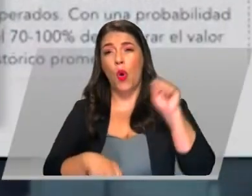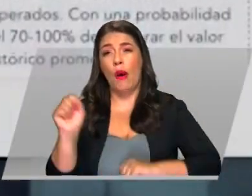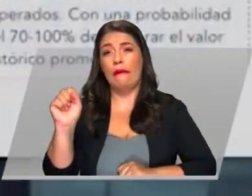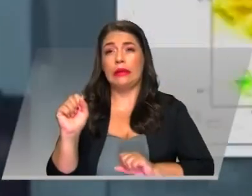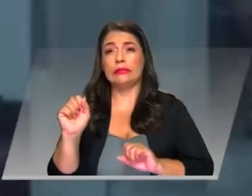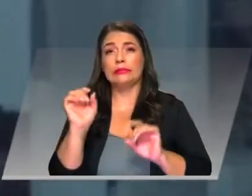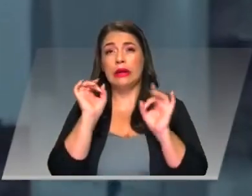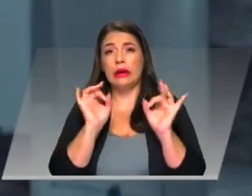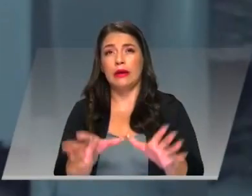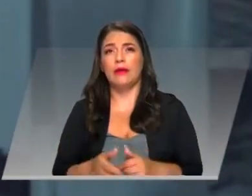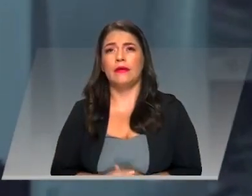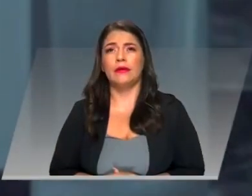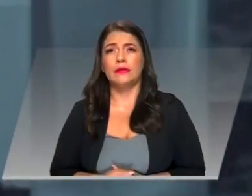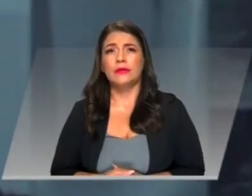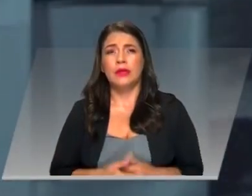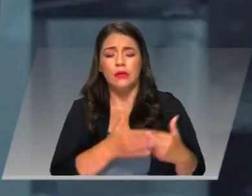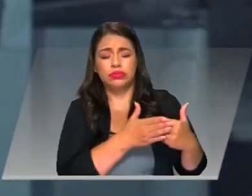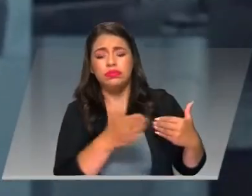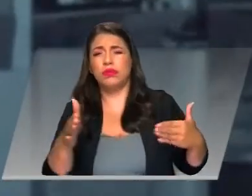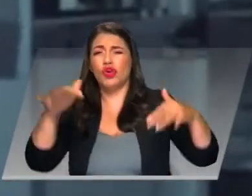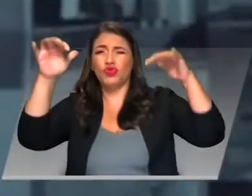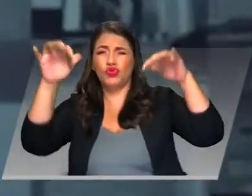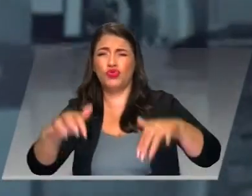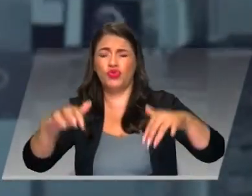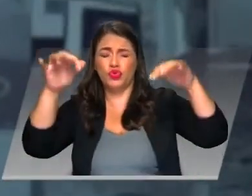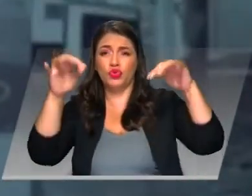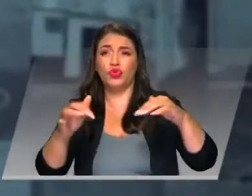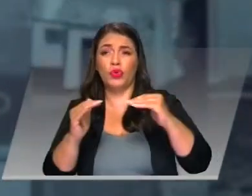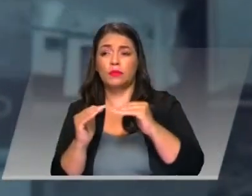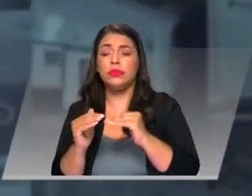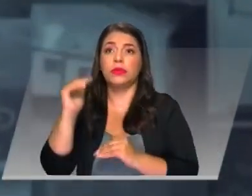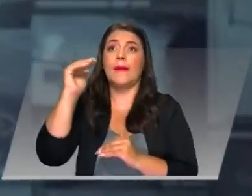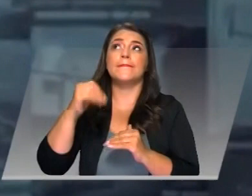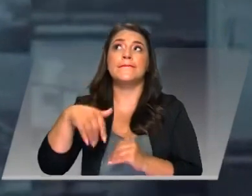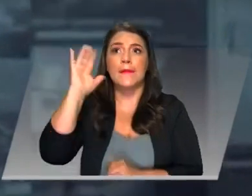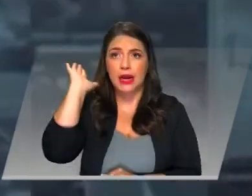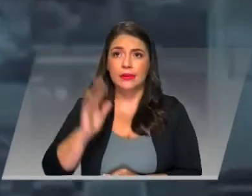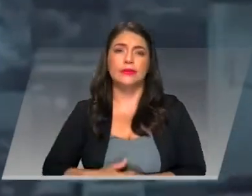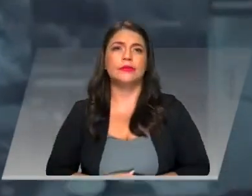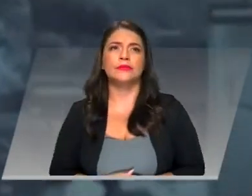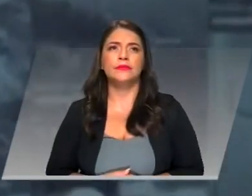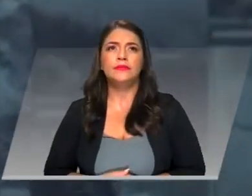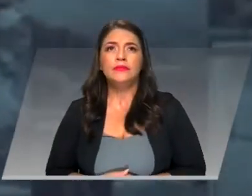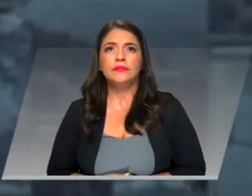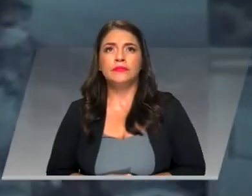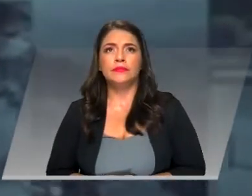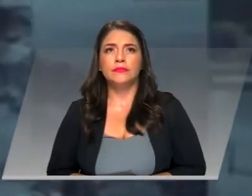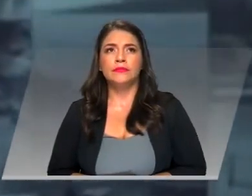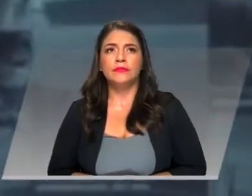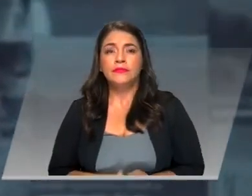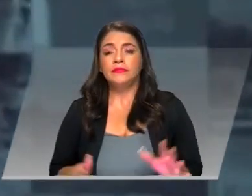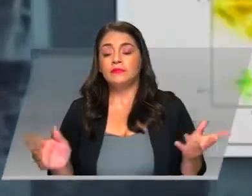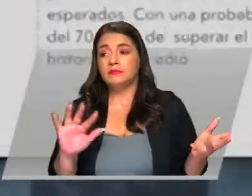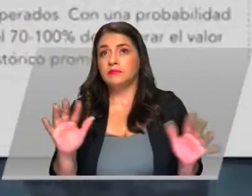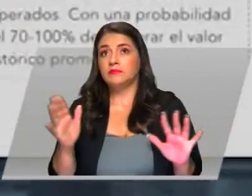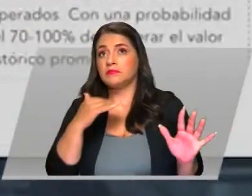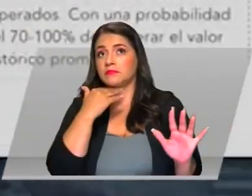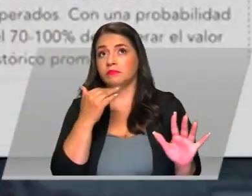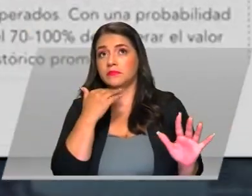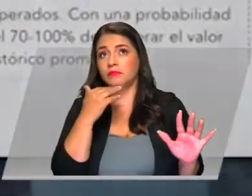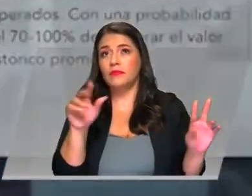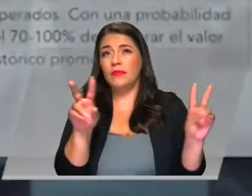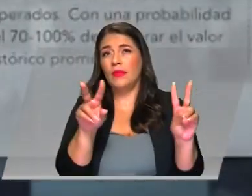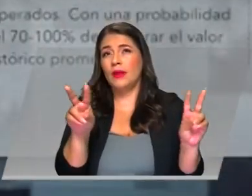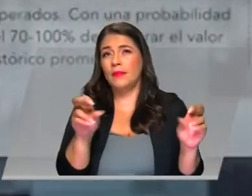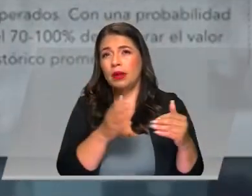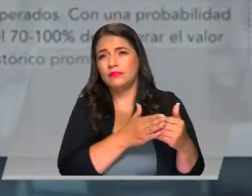decir, vamos a tener una primera temporada de lluvias por encima de lo que esperamos climatológicamente. ¿Cuánto esperamos climatológicamente para una temporada